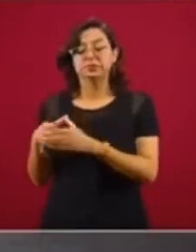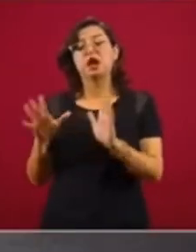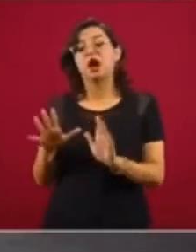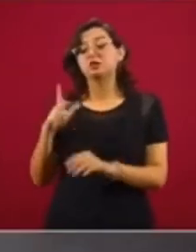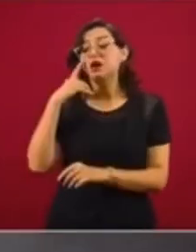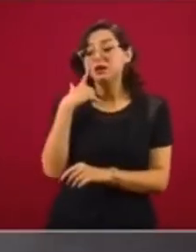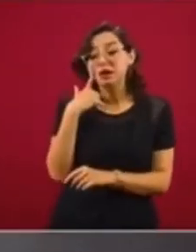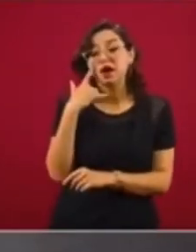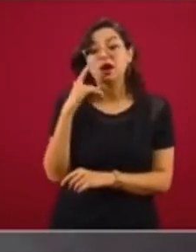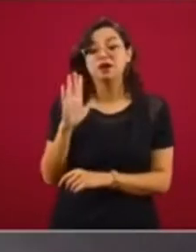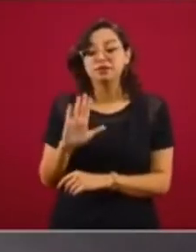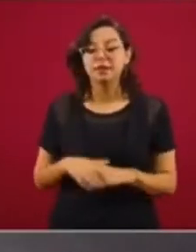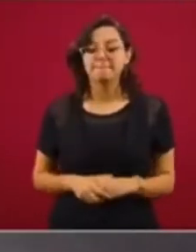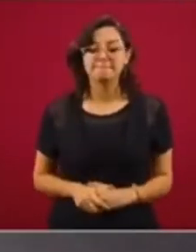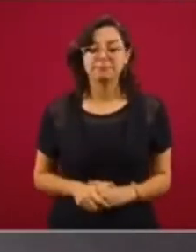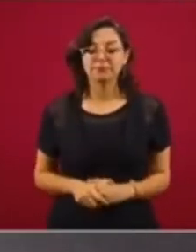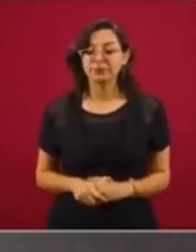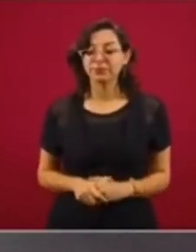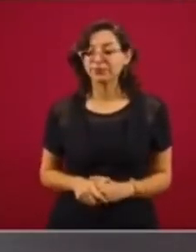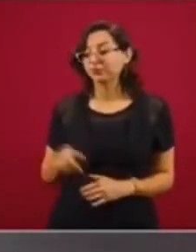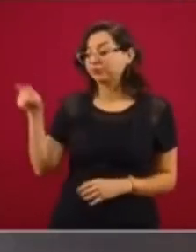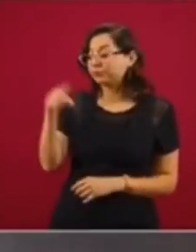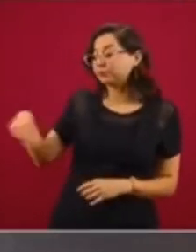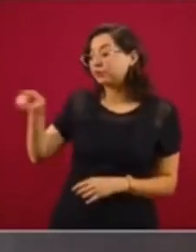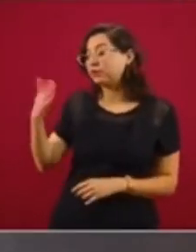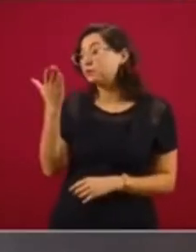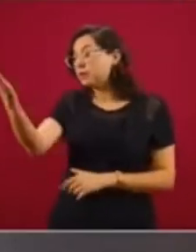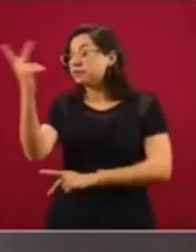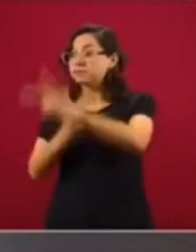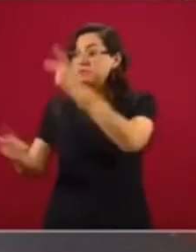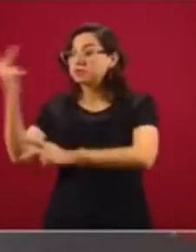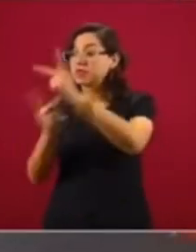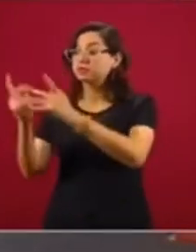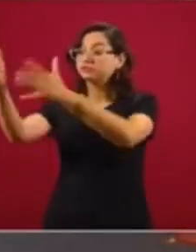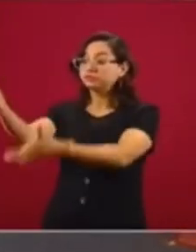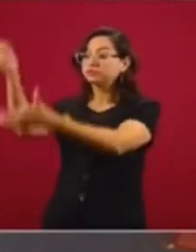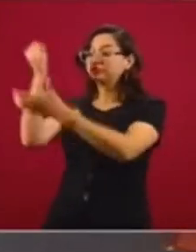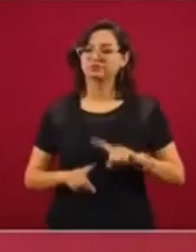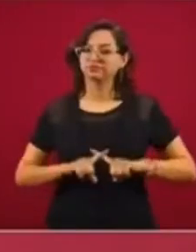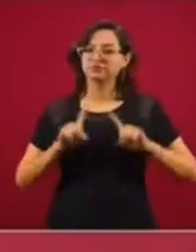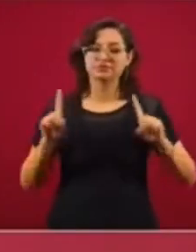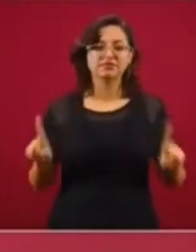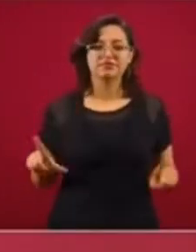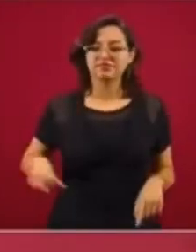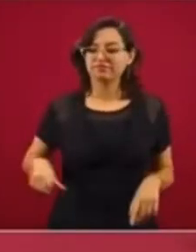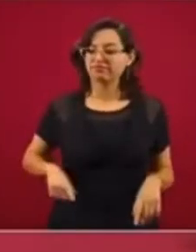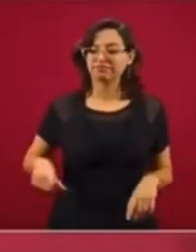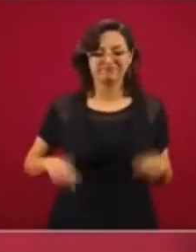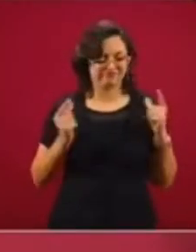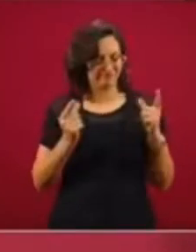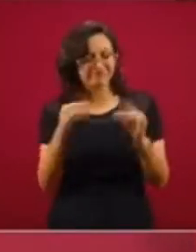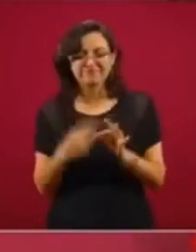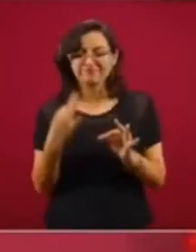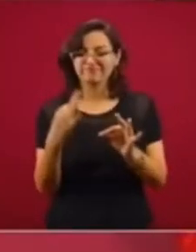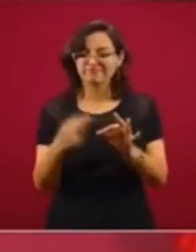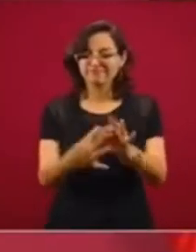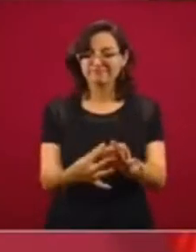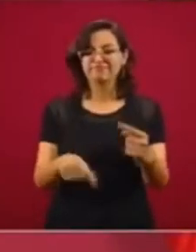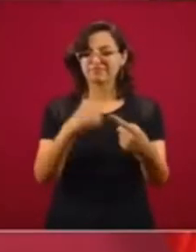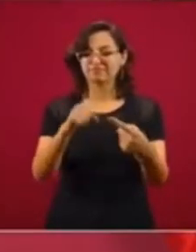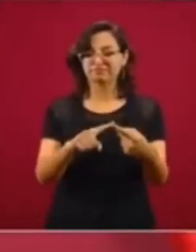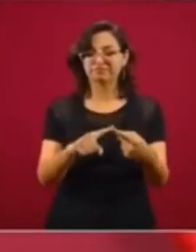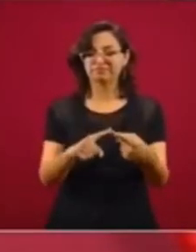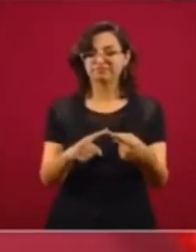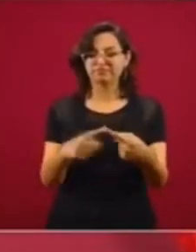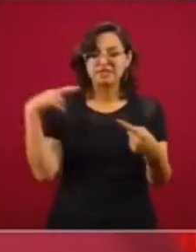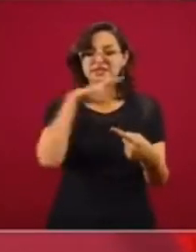para que les llegue el apoyo con el sistema neoliberal? Entonces, eficiencia. Así.